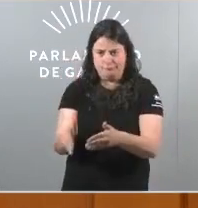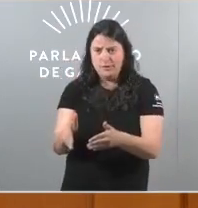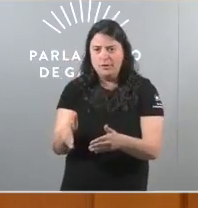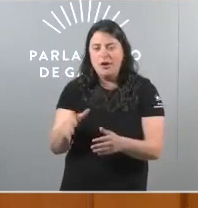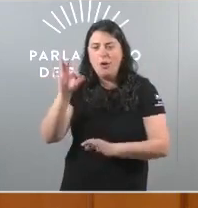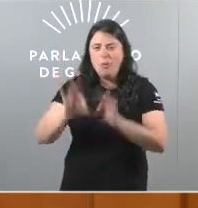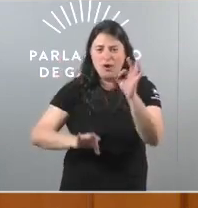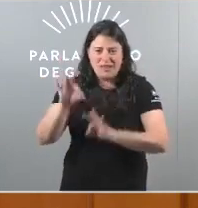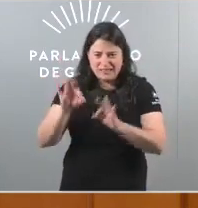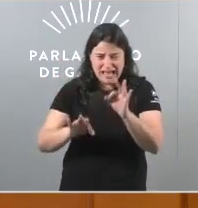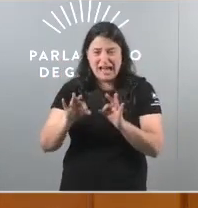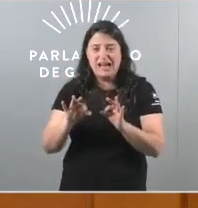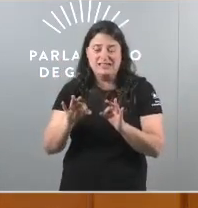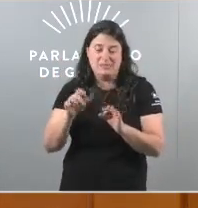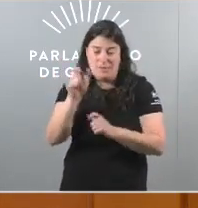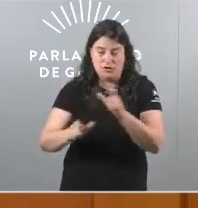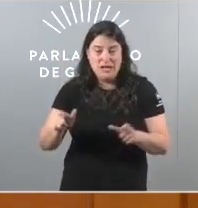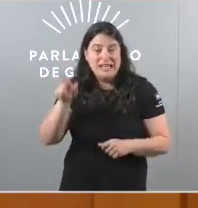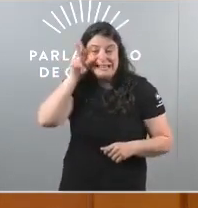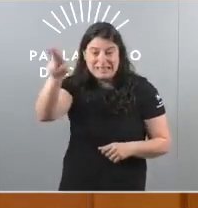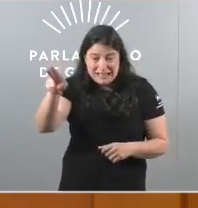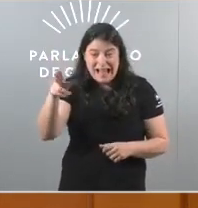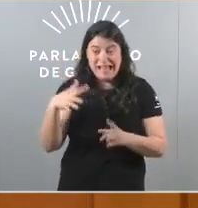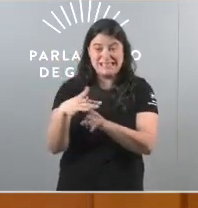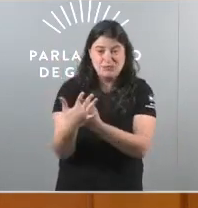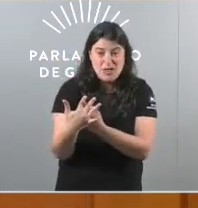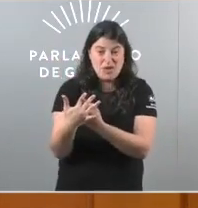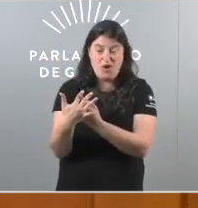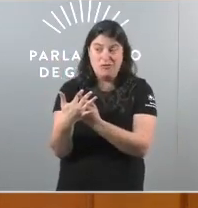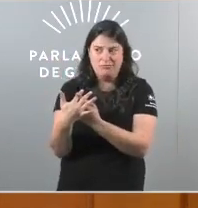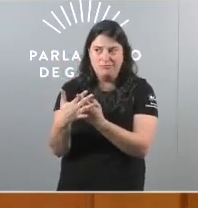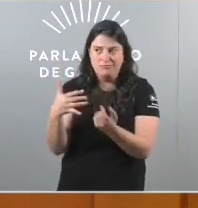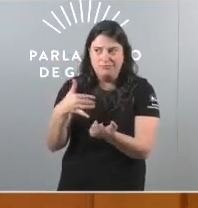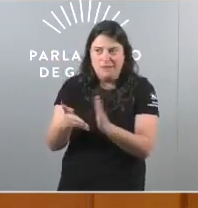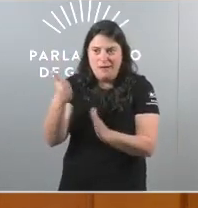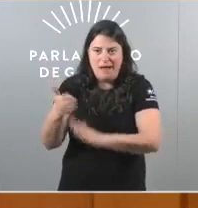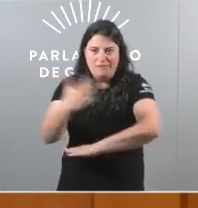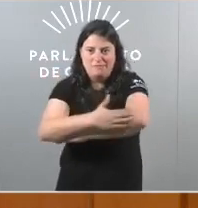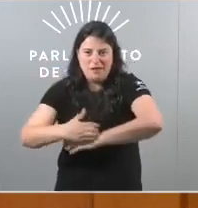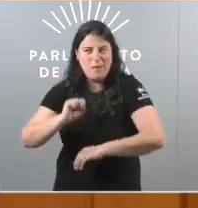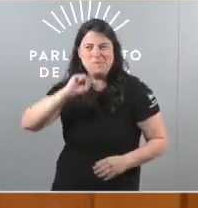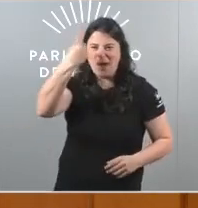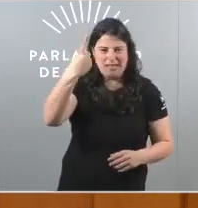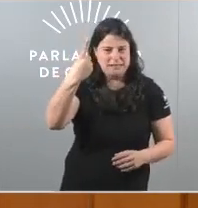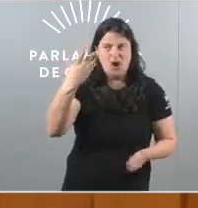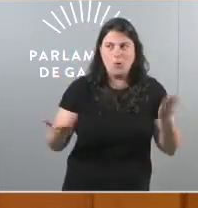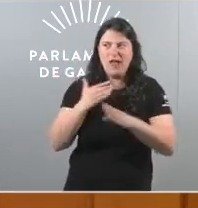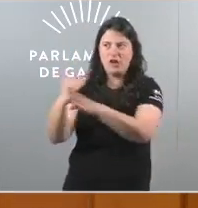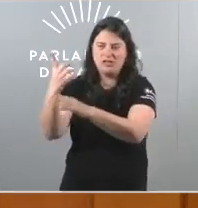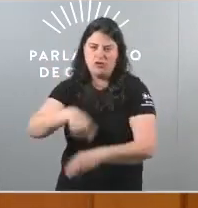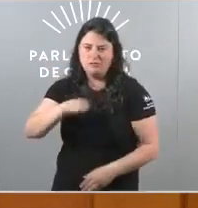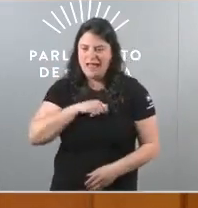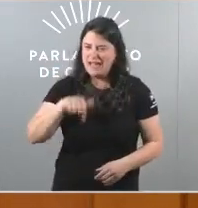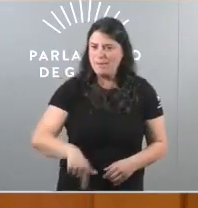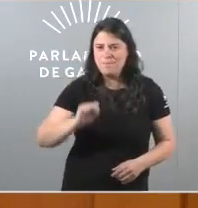porcentaxe de persoas pensionistas en situación de pobreza extrema máis alta do Estado e todo isto